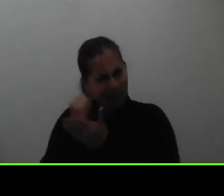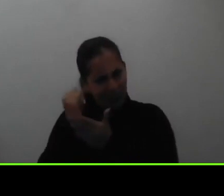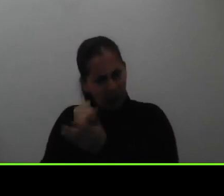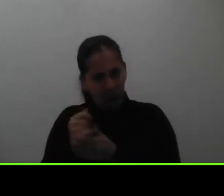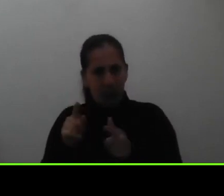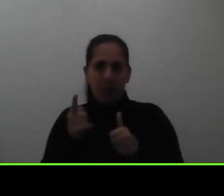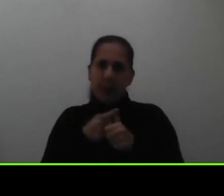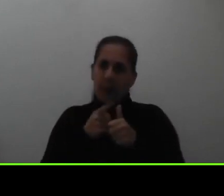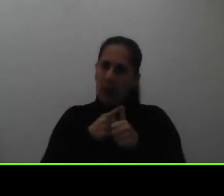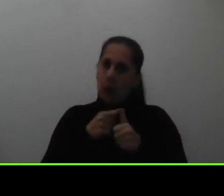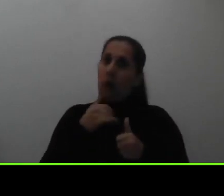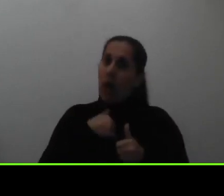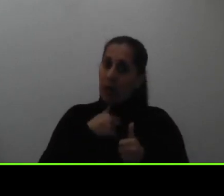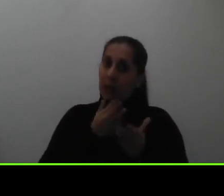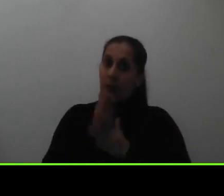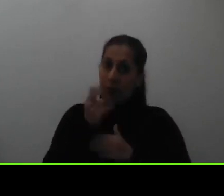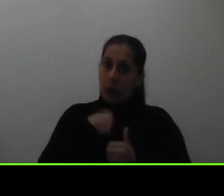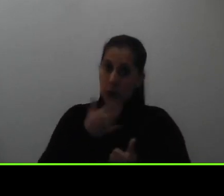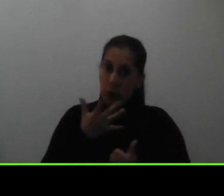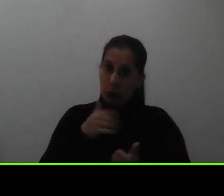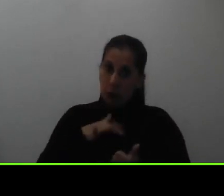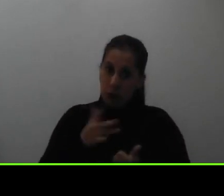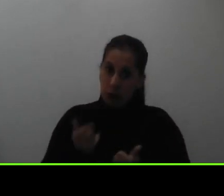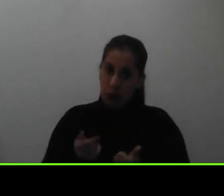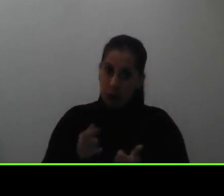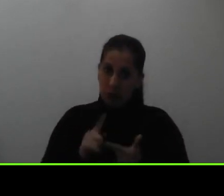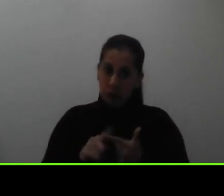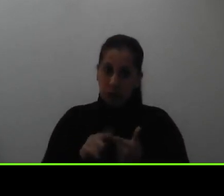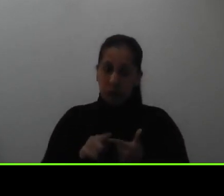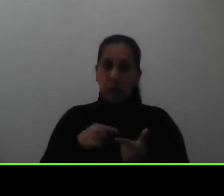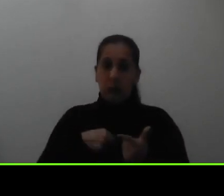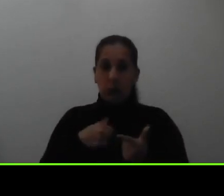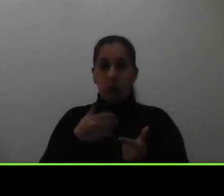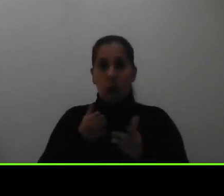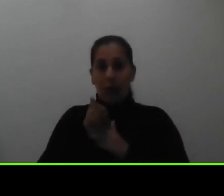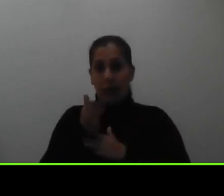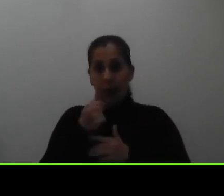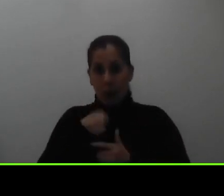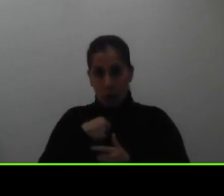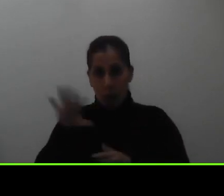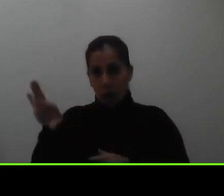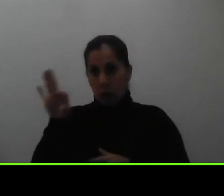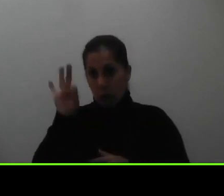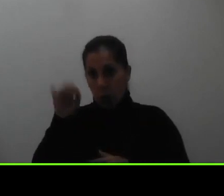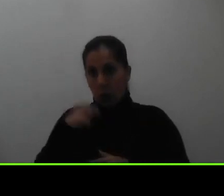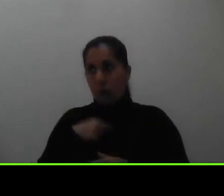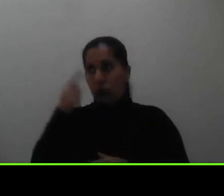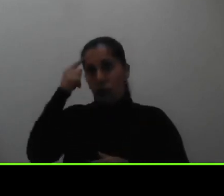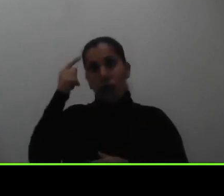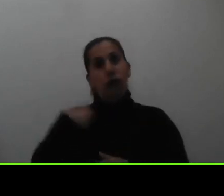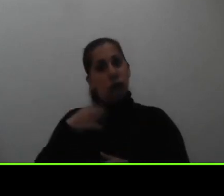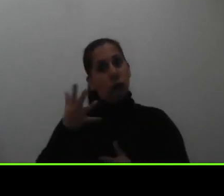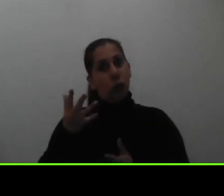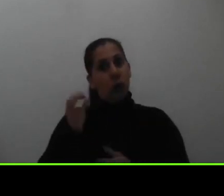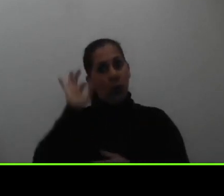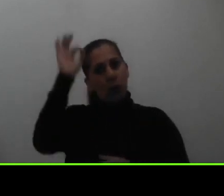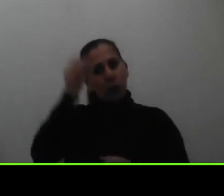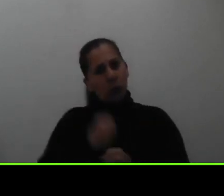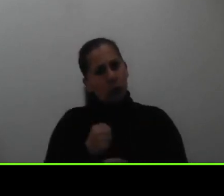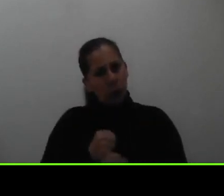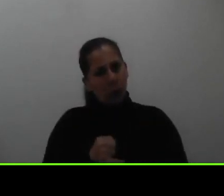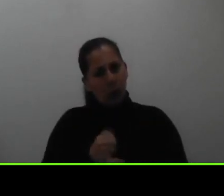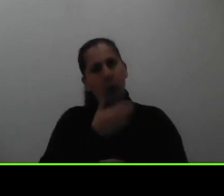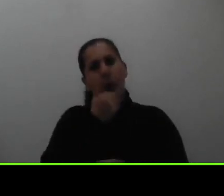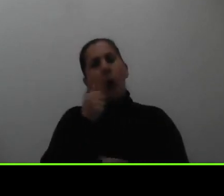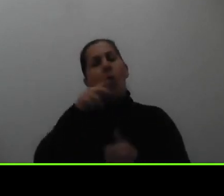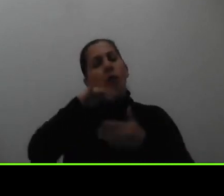carrera eso es importante y luego si la carrera que yo voy a escoger realmente es lo que yo pienso entonces revisen el plan de estudios para ver